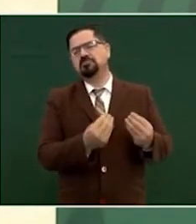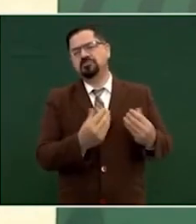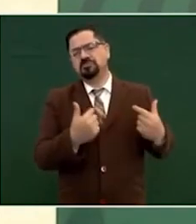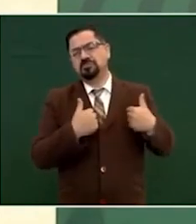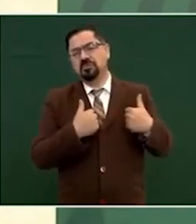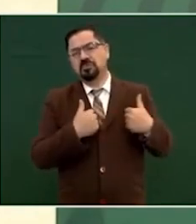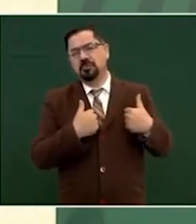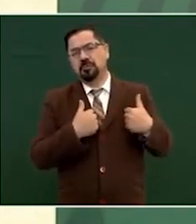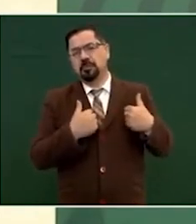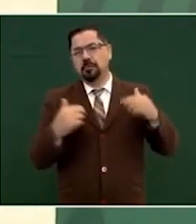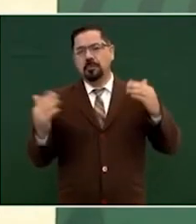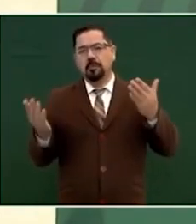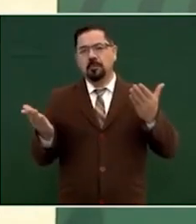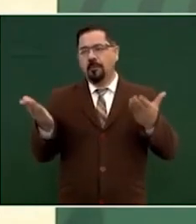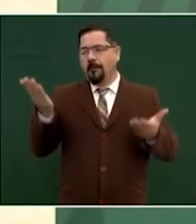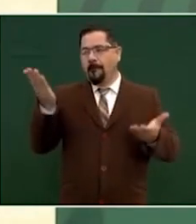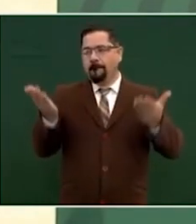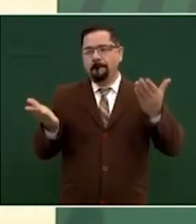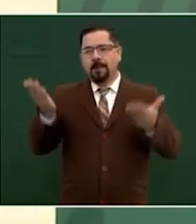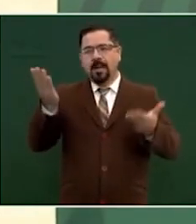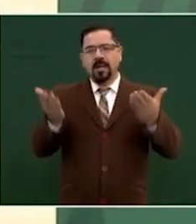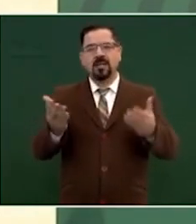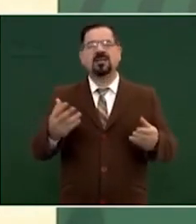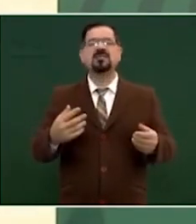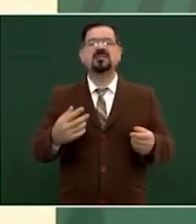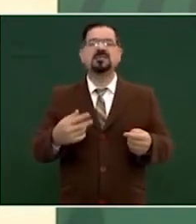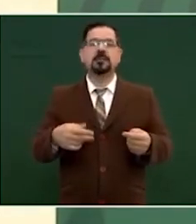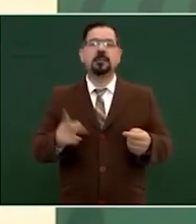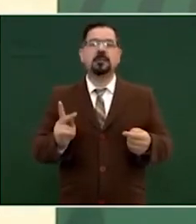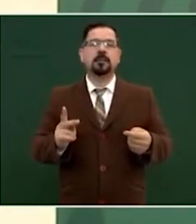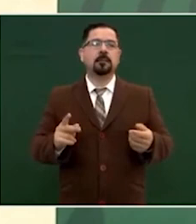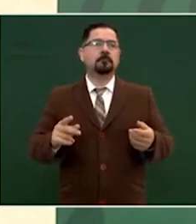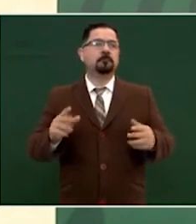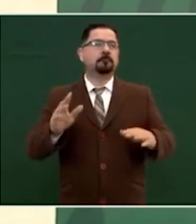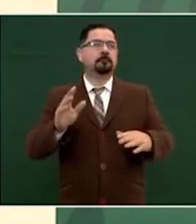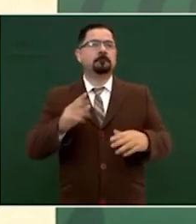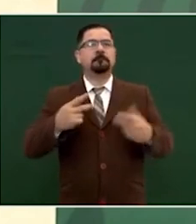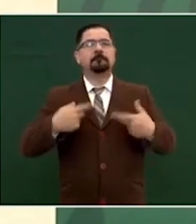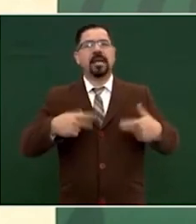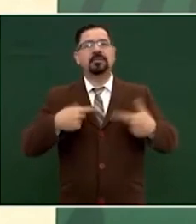si se compara con lo que gana la mayoría del pueblo de México